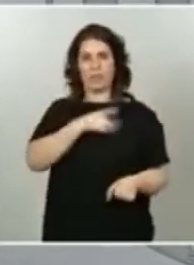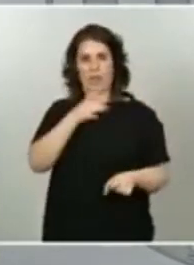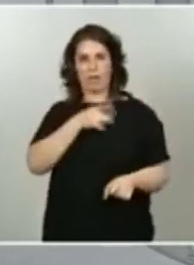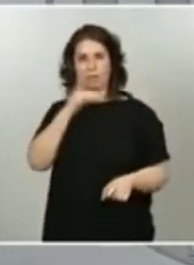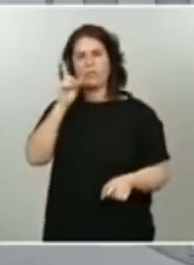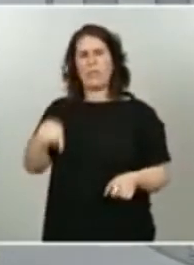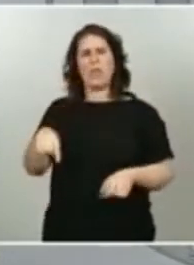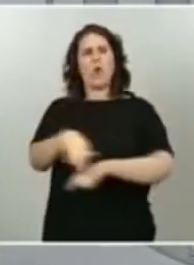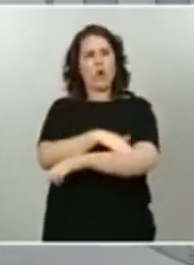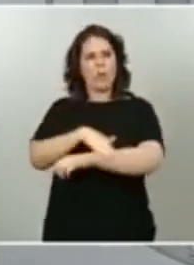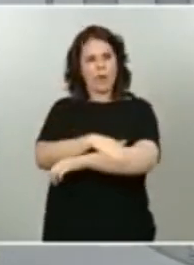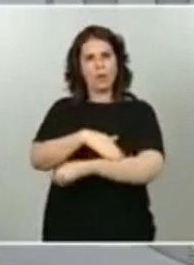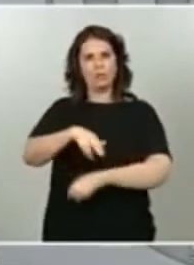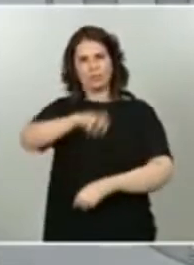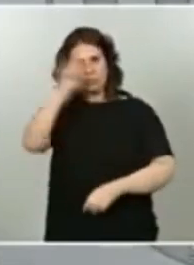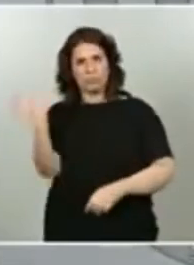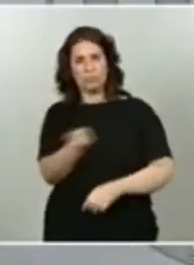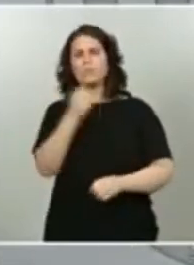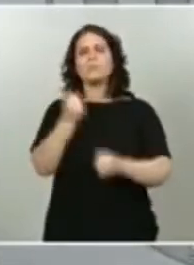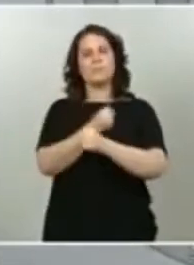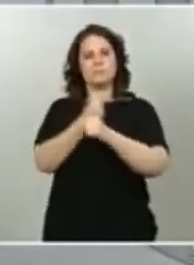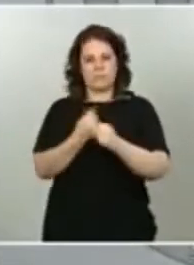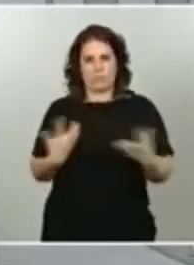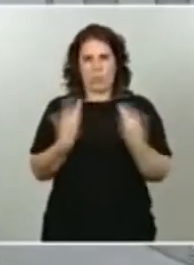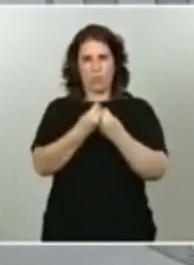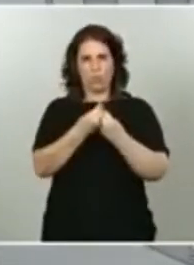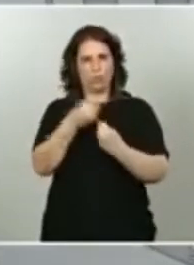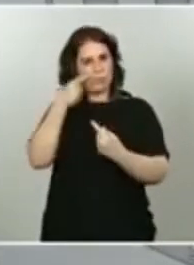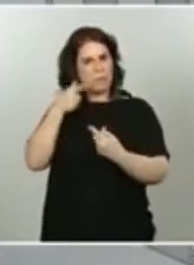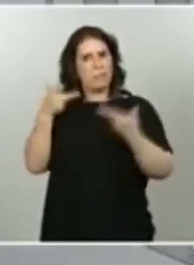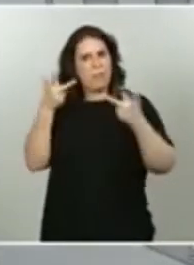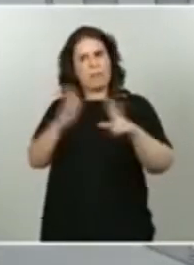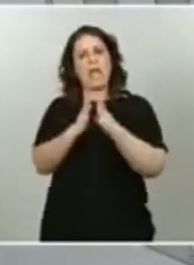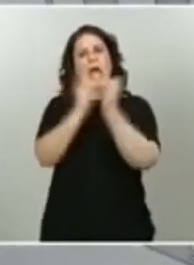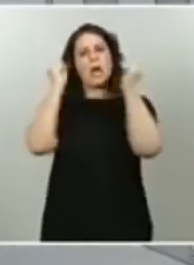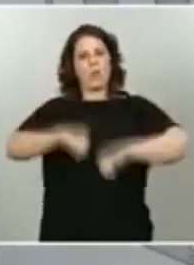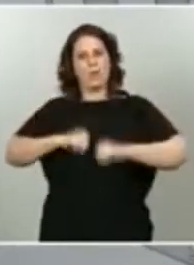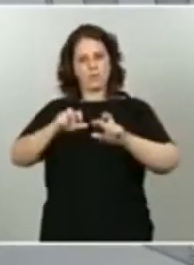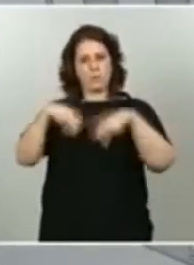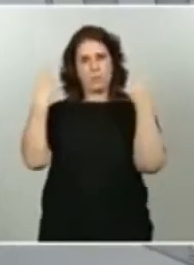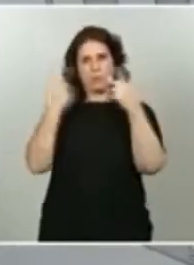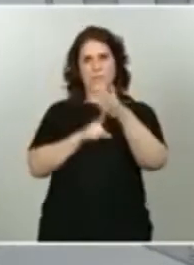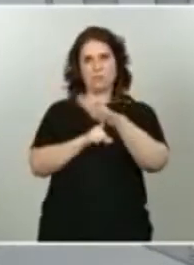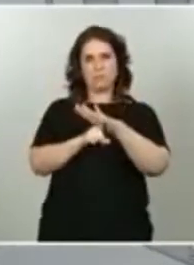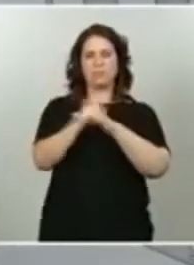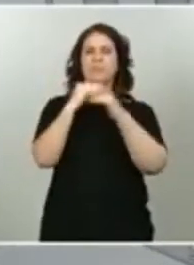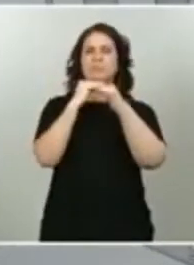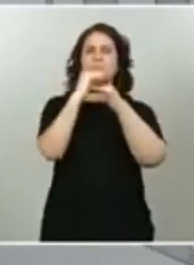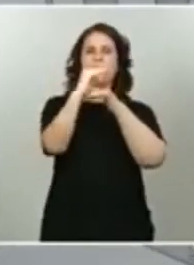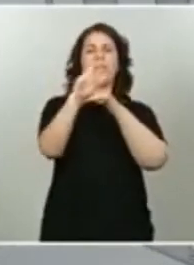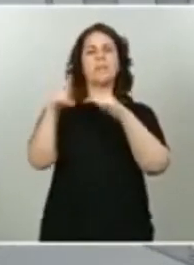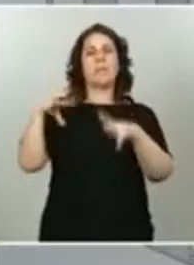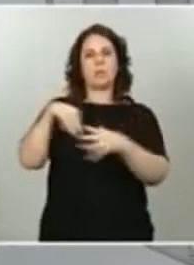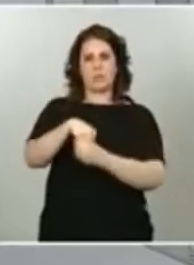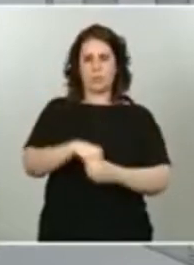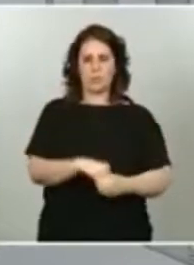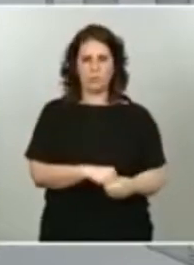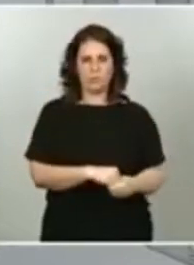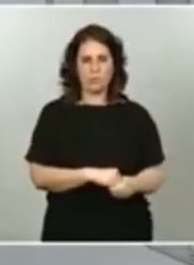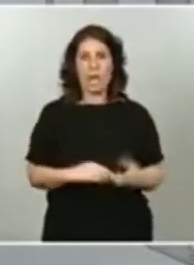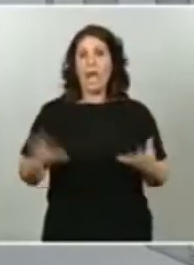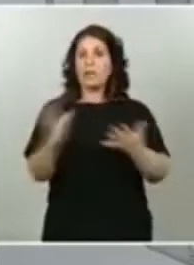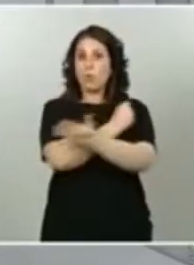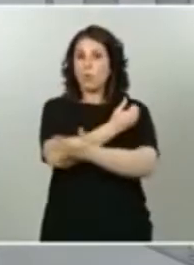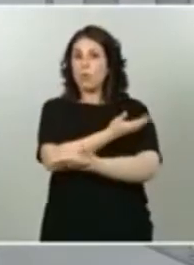mano para llegar a acuerdos que permitan este crecimiento sólido, sostenible e inclusivo. A todos ellos les queremos